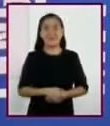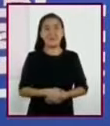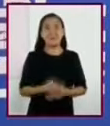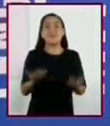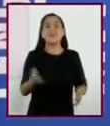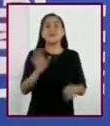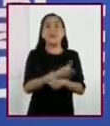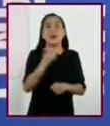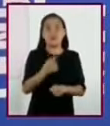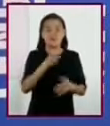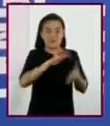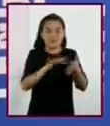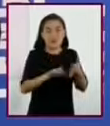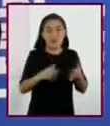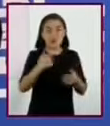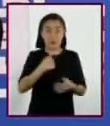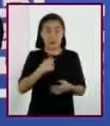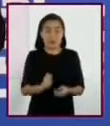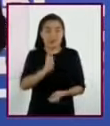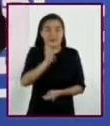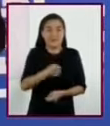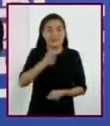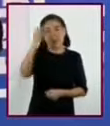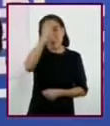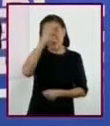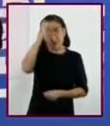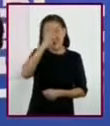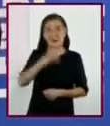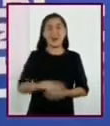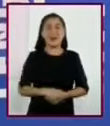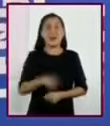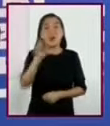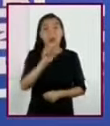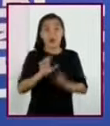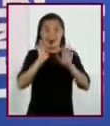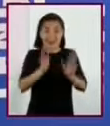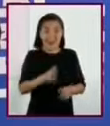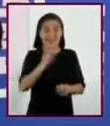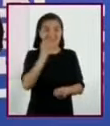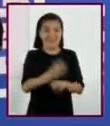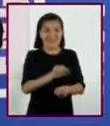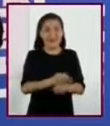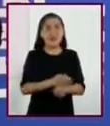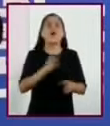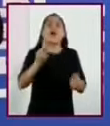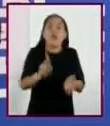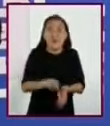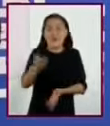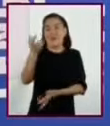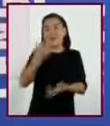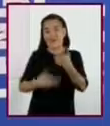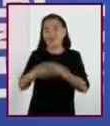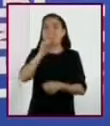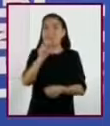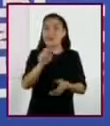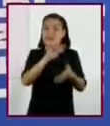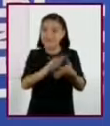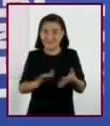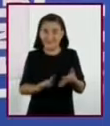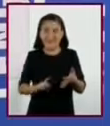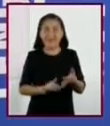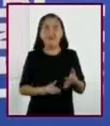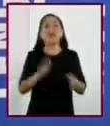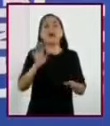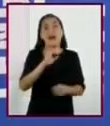ya que estamos leyendo nuestra interpretación. Una vez que hicimos esto, podemos releer el texto, ya que ahora